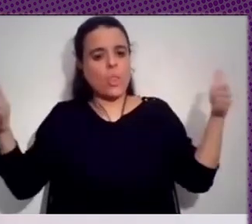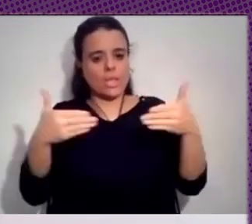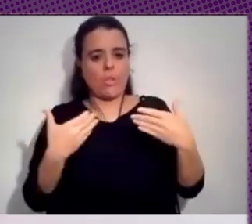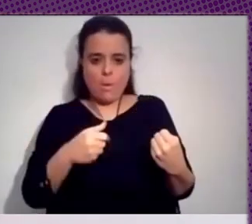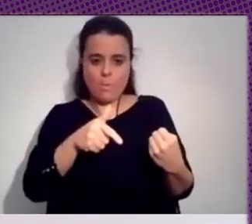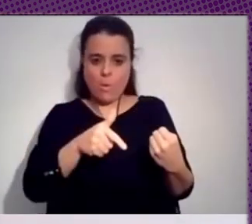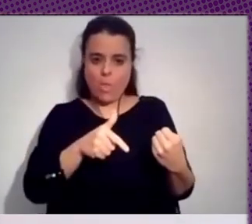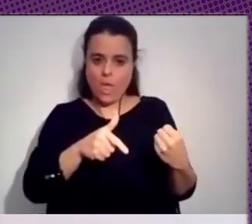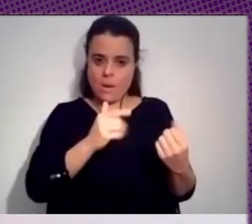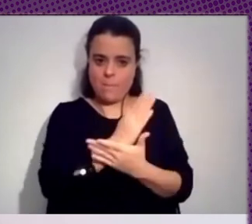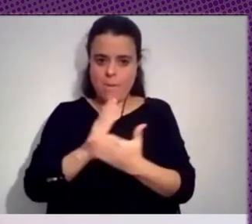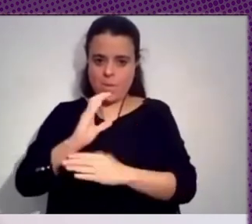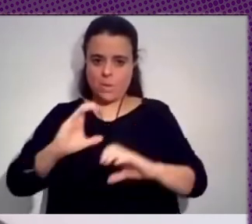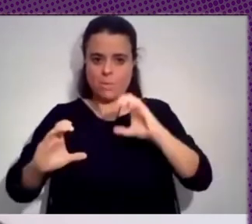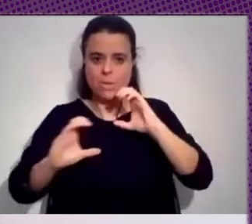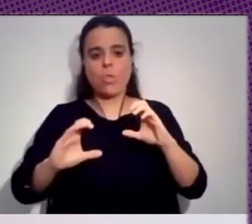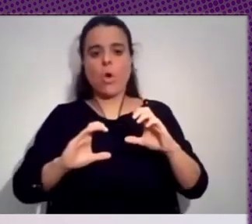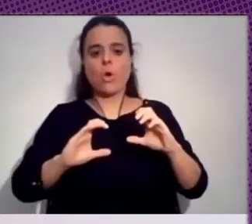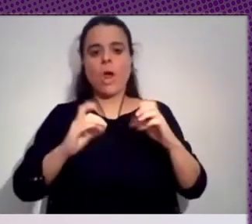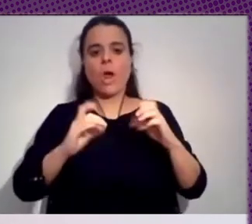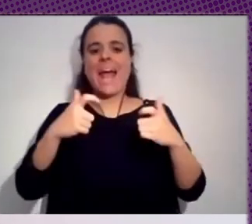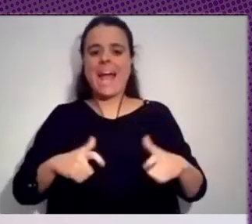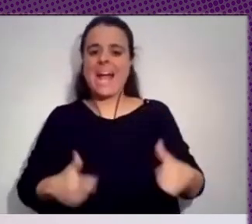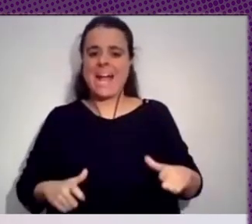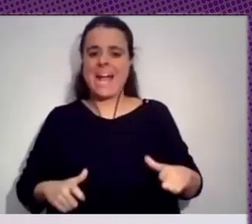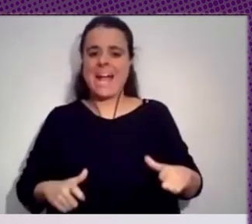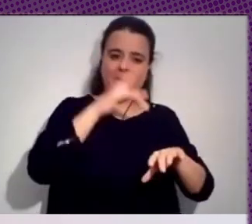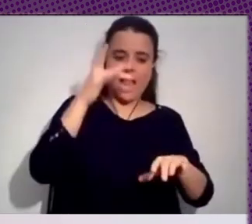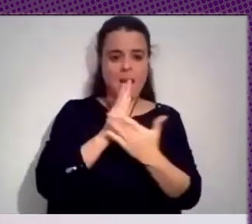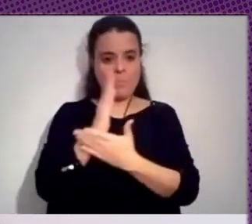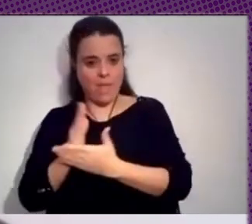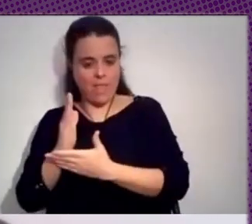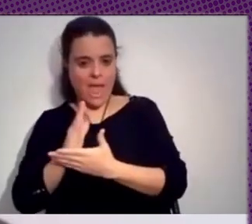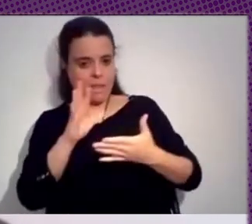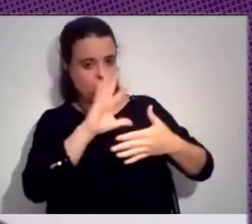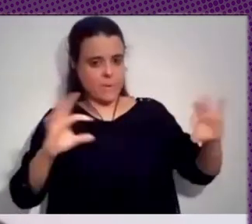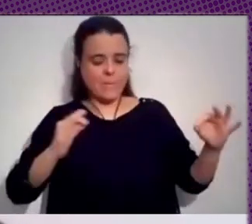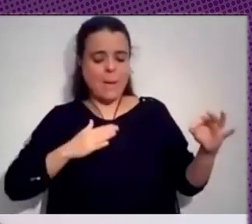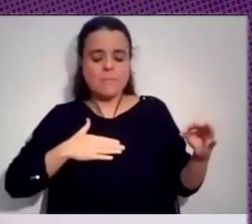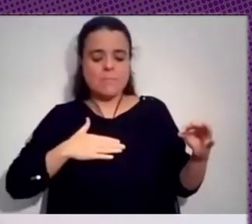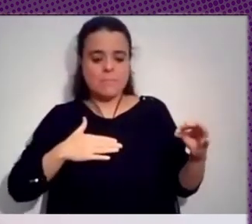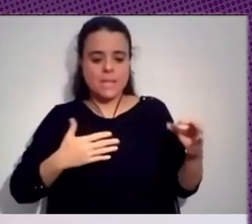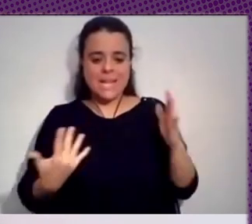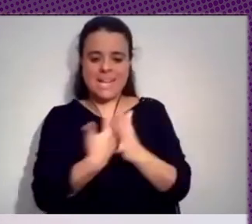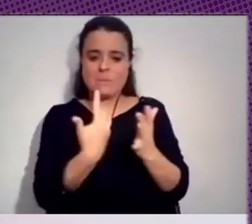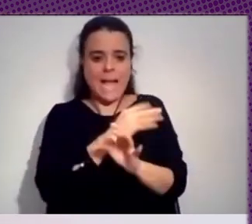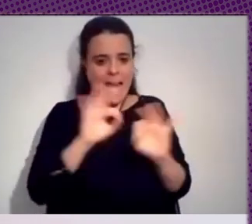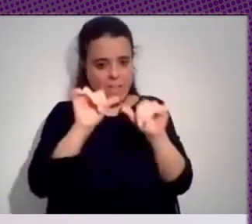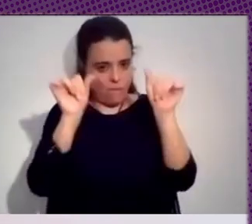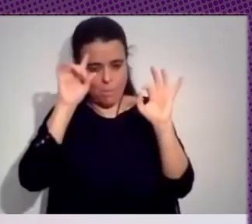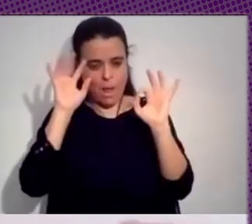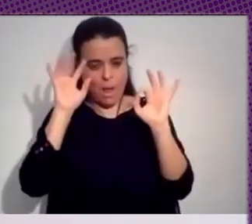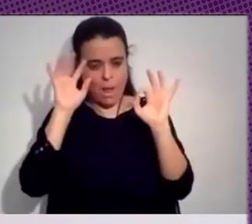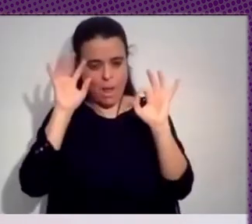capa de conexión de lo digital con los mediáticos lo que a mí nadie me ha explicado de manera razonada es cómo puede ser que un medio